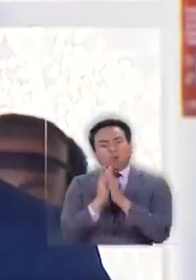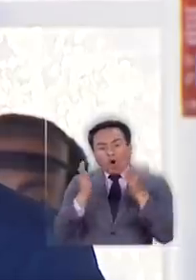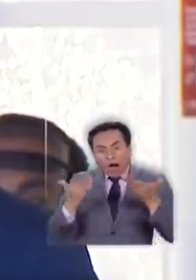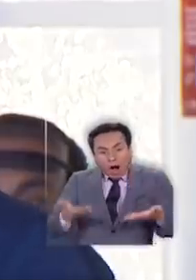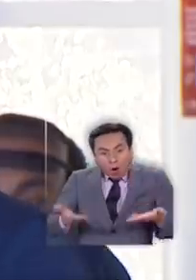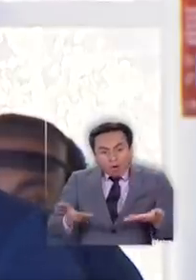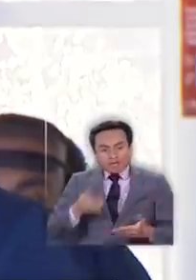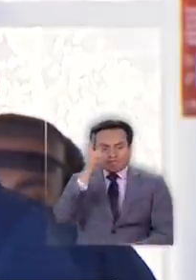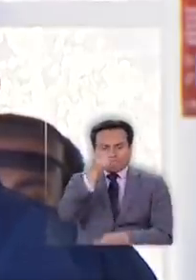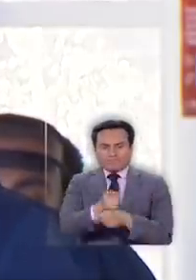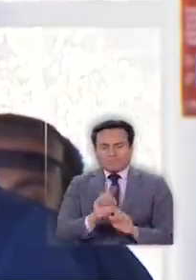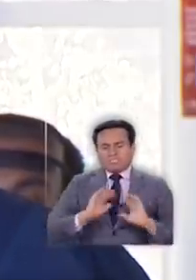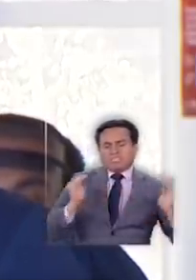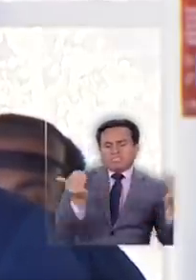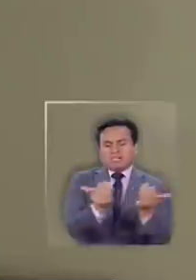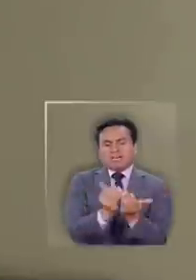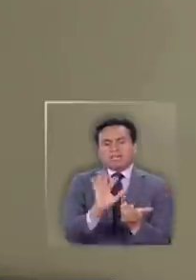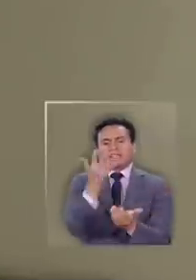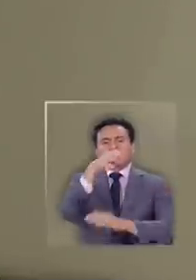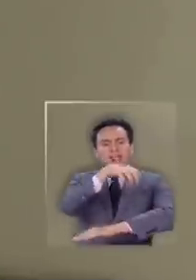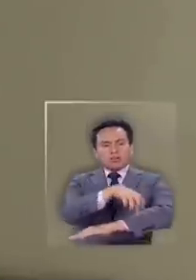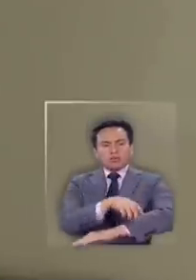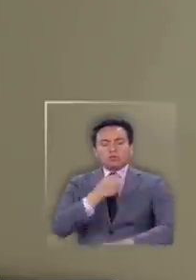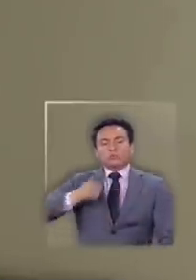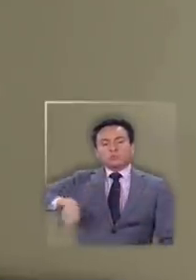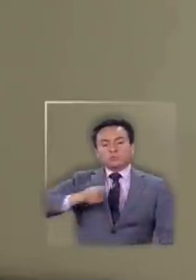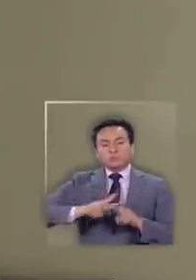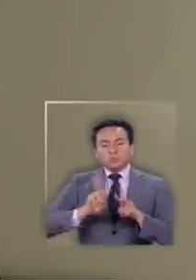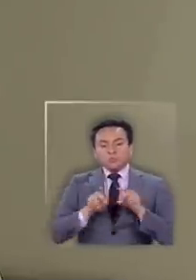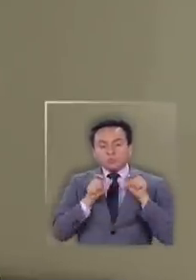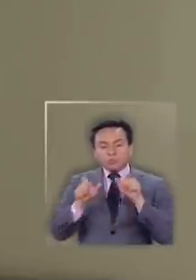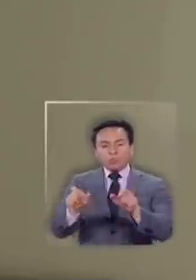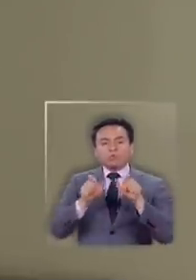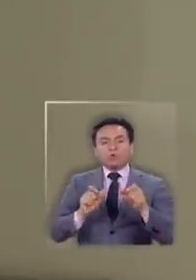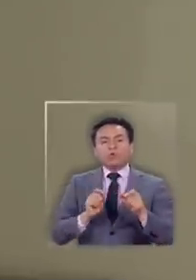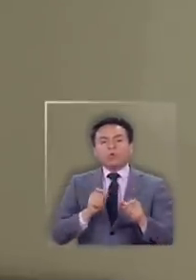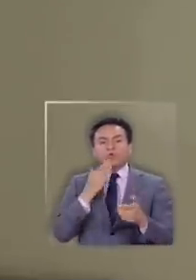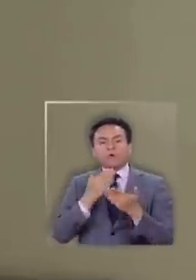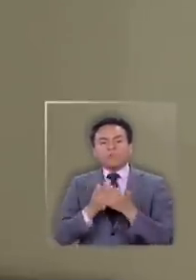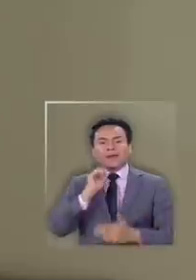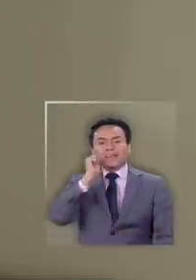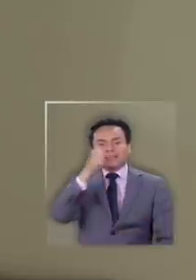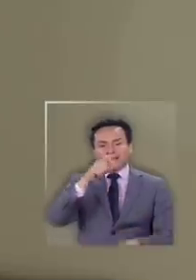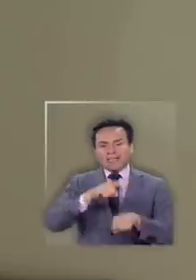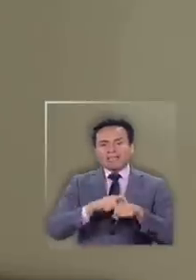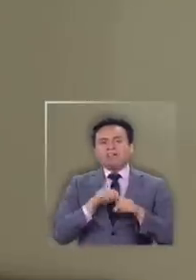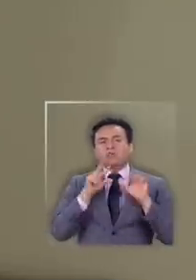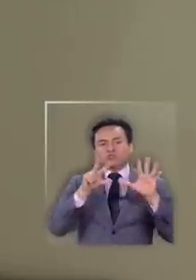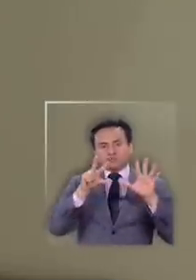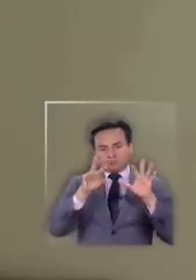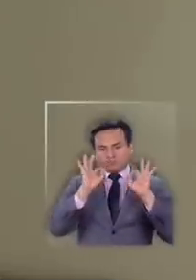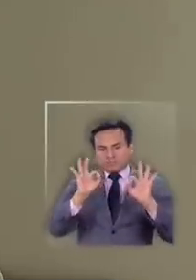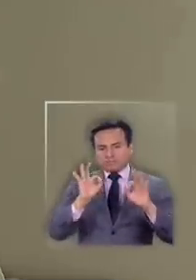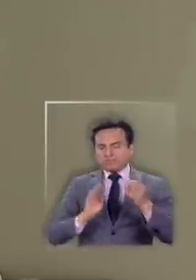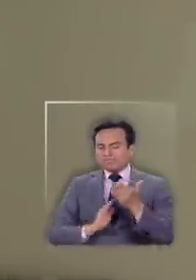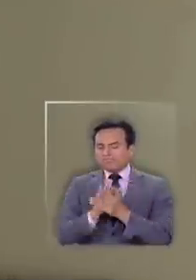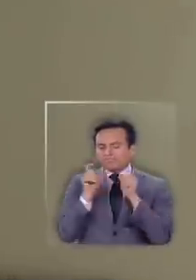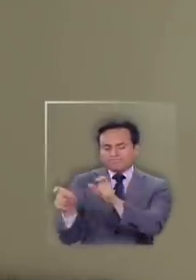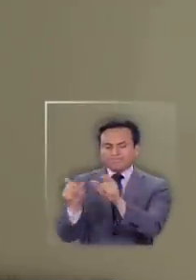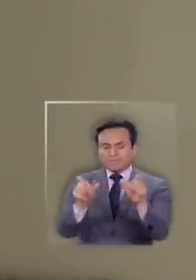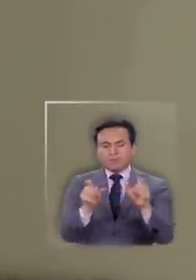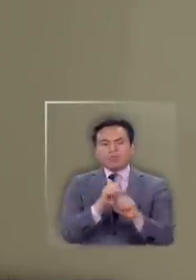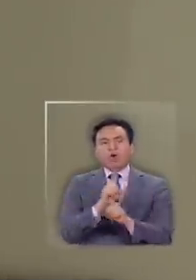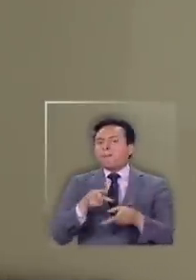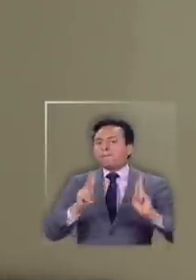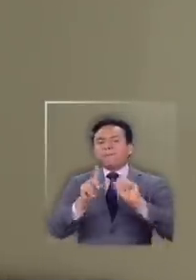día mismo decretemos el cierre sanitario de la quinta región. Nosotros comenzamos nuestros controles a partir de mañana a las 08 horas porque no vamos a